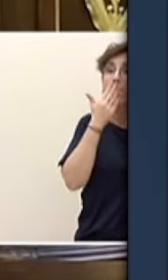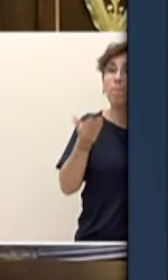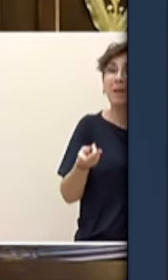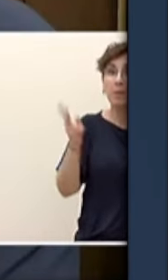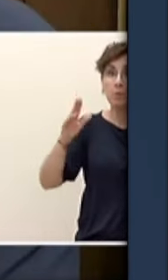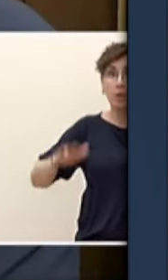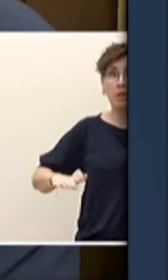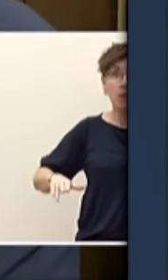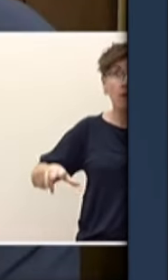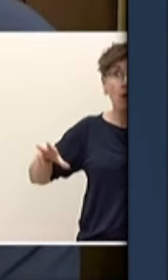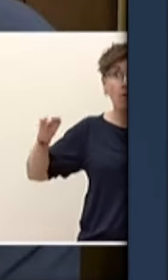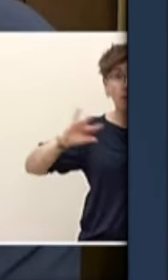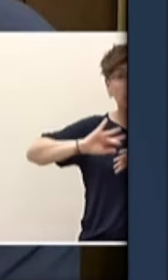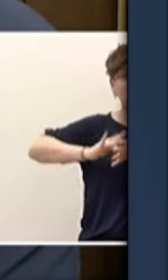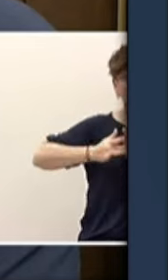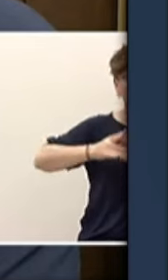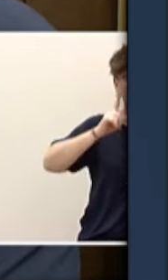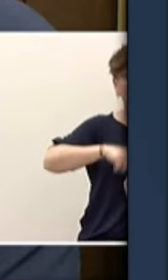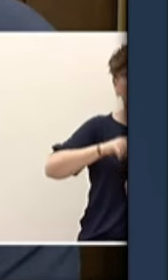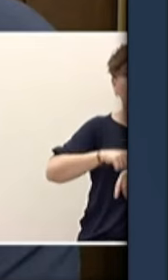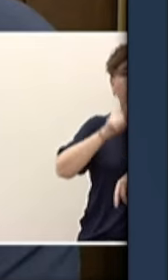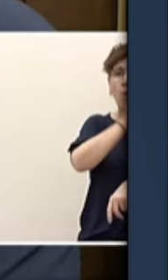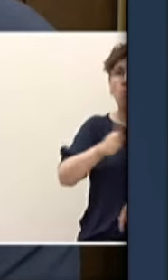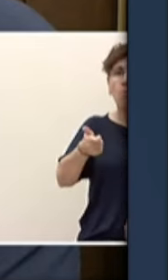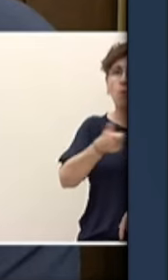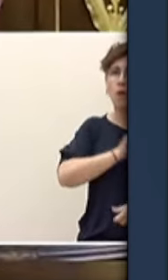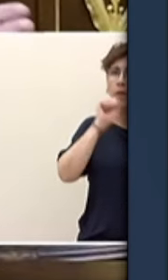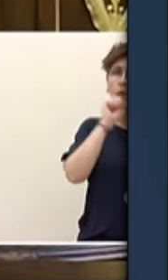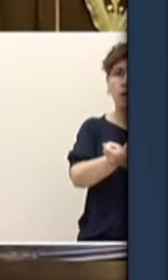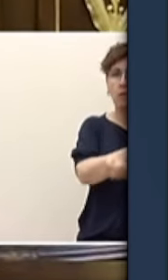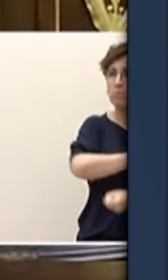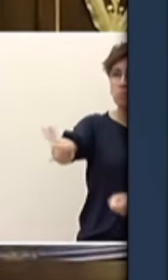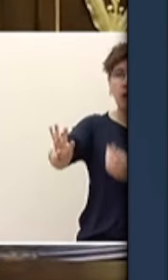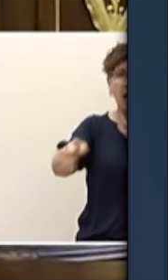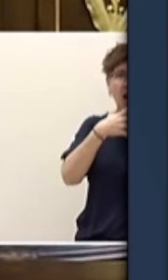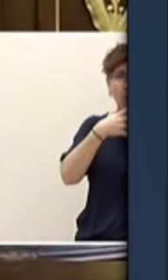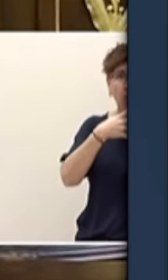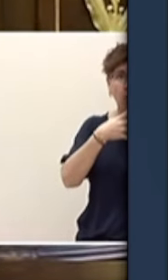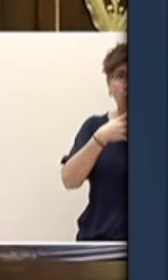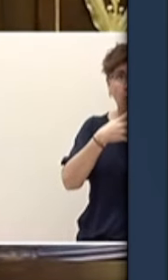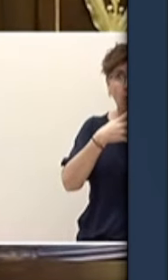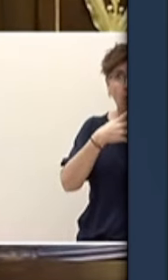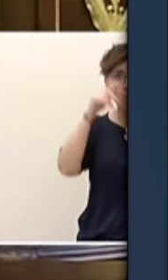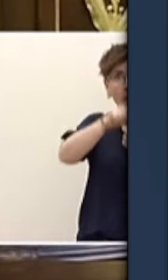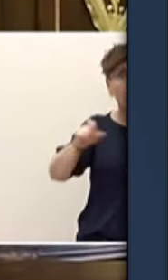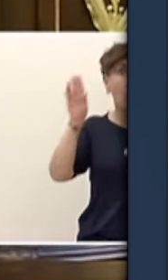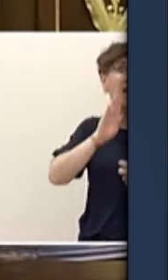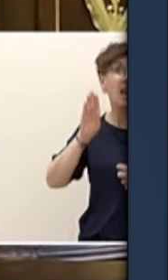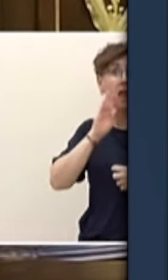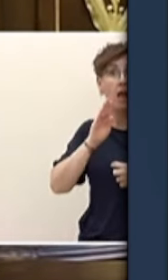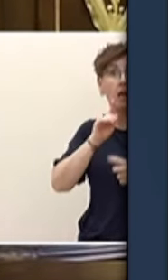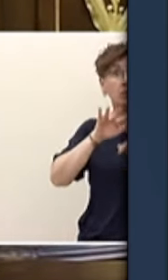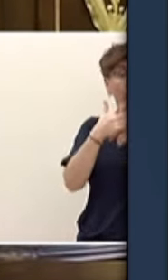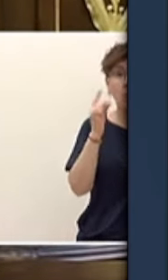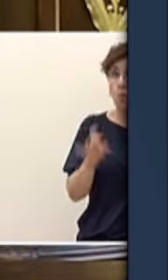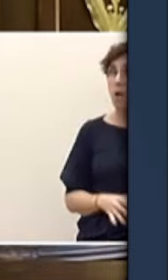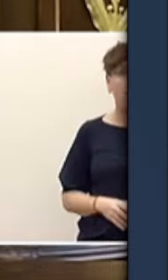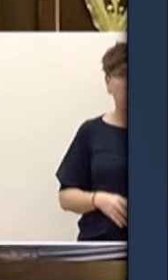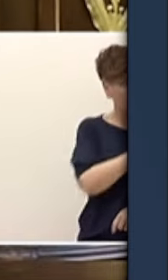calabozo. Eso no pasa con los que entran ilegalmente. Eso se lo puede contar a usted cualquier policía que haya trabajado en extranjería.